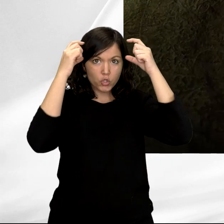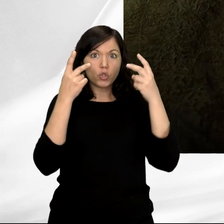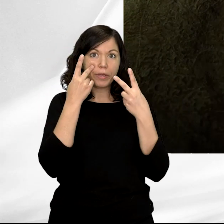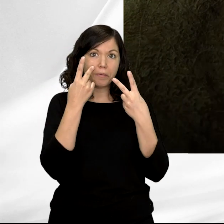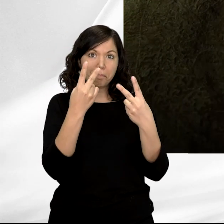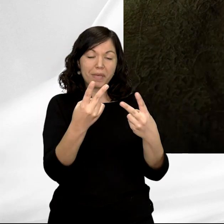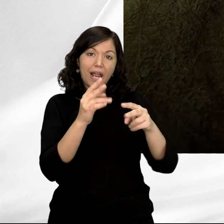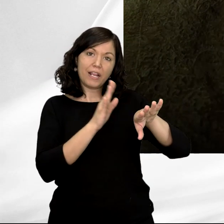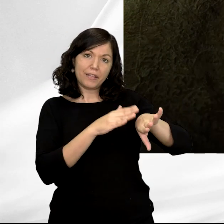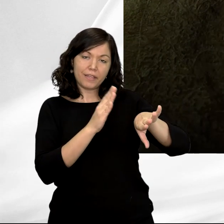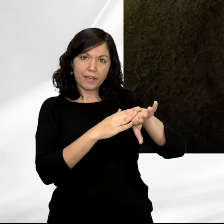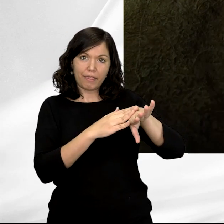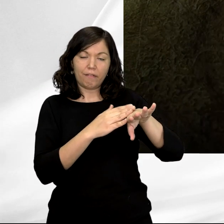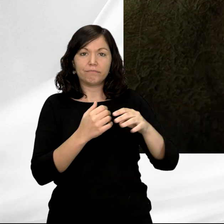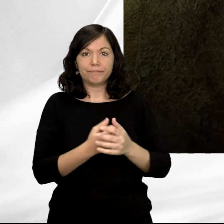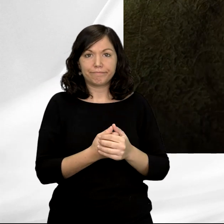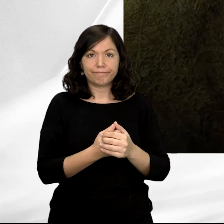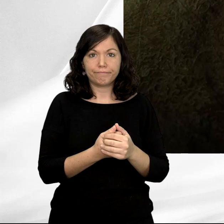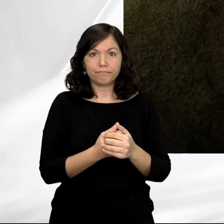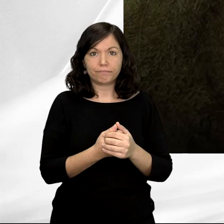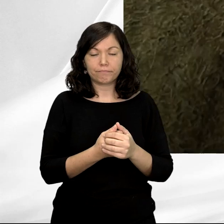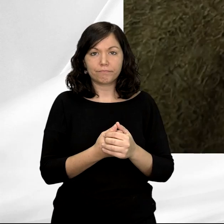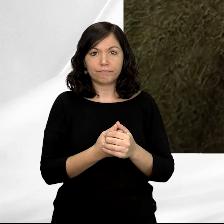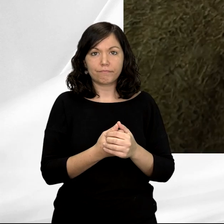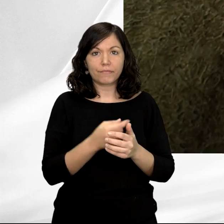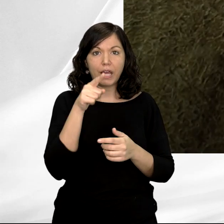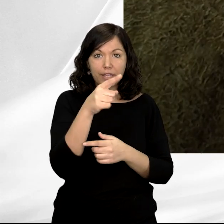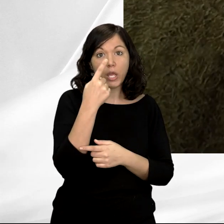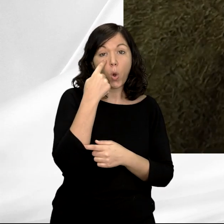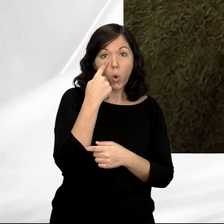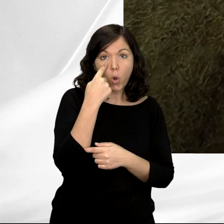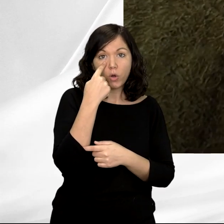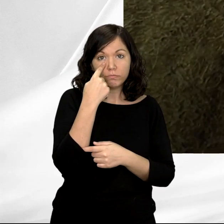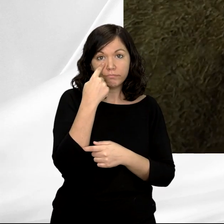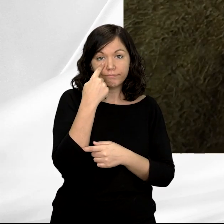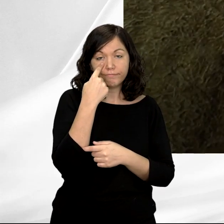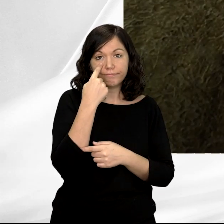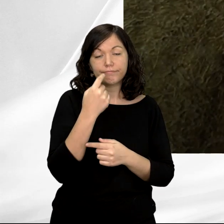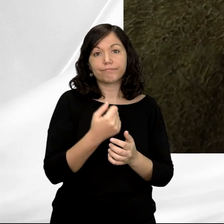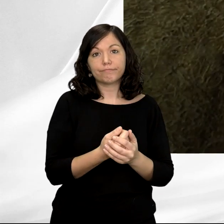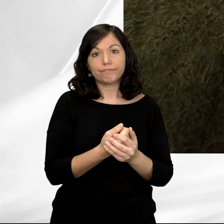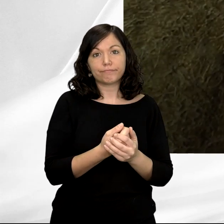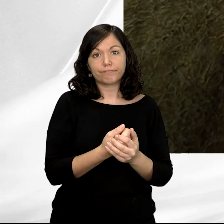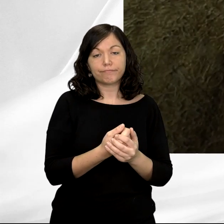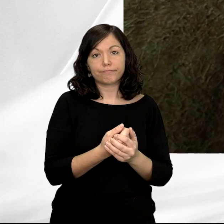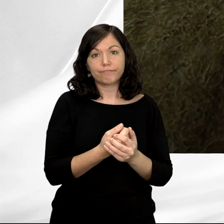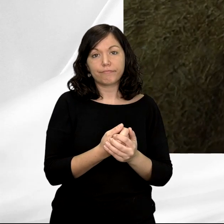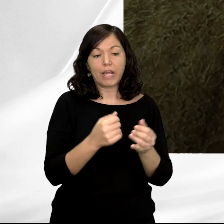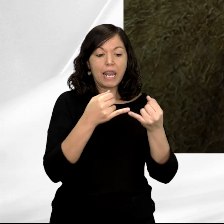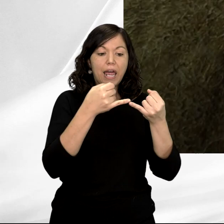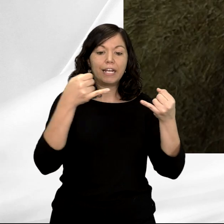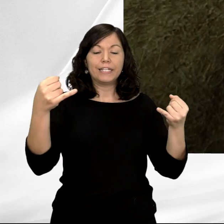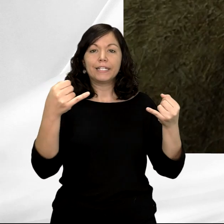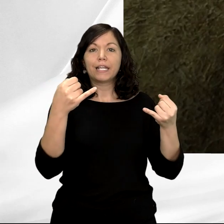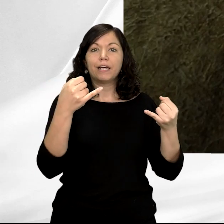hacia la izquierda. Tendríamos ahí el ojo marcado en la sombra, la línea